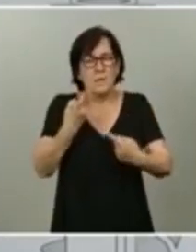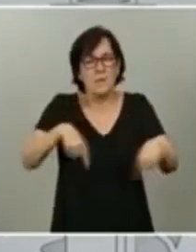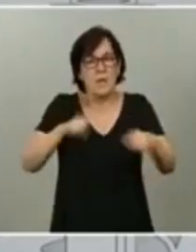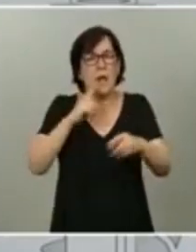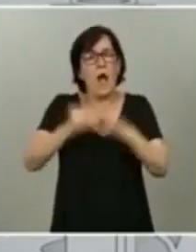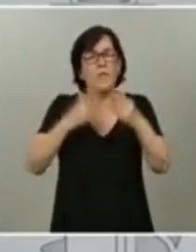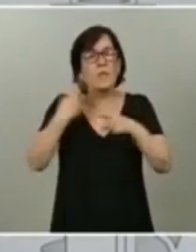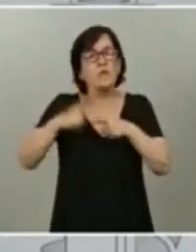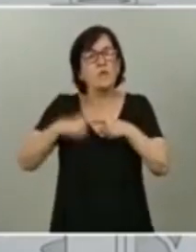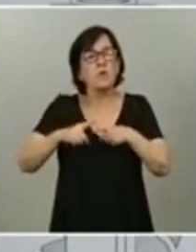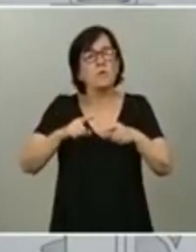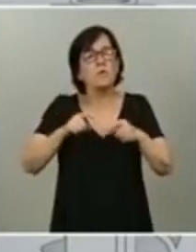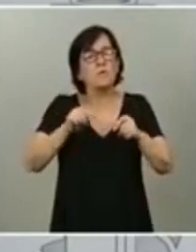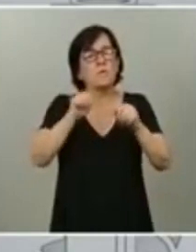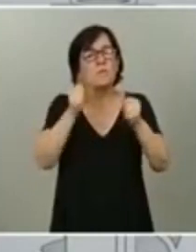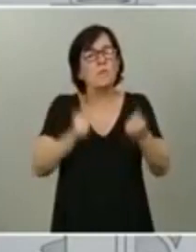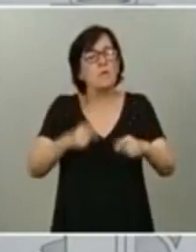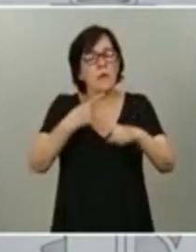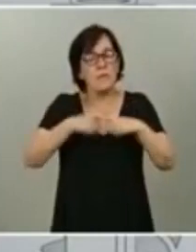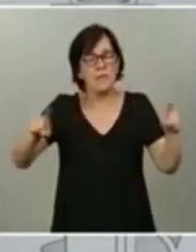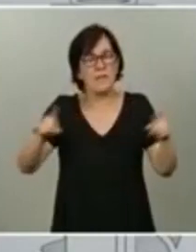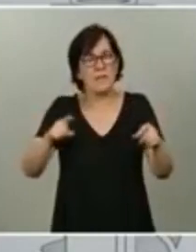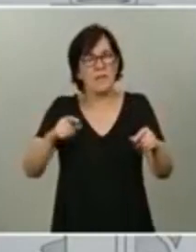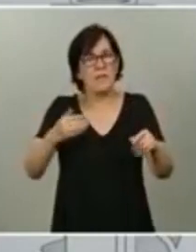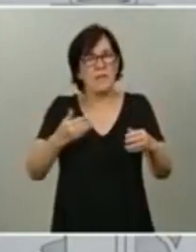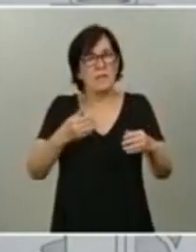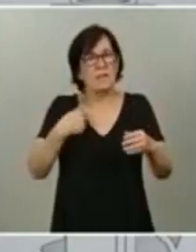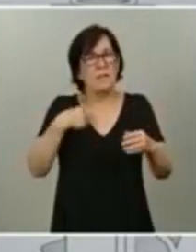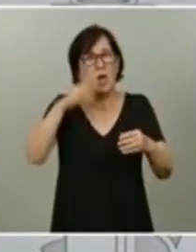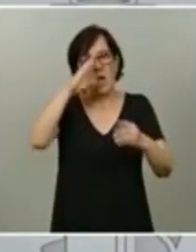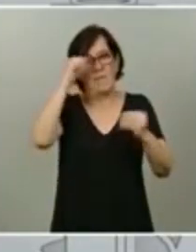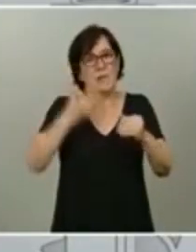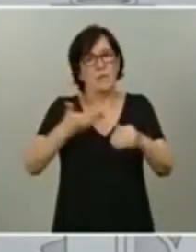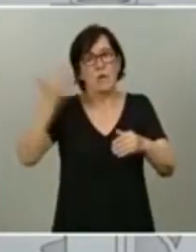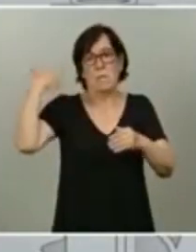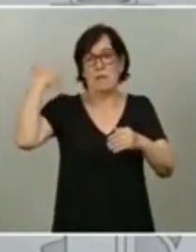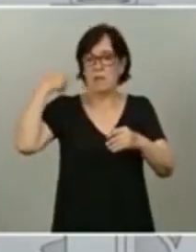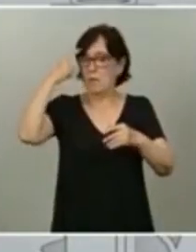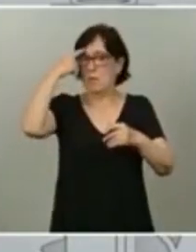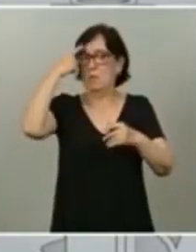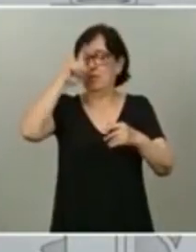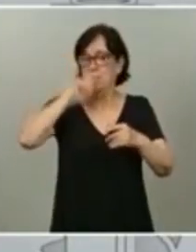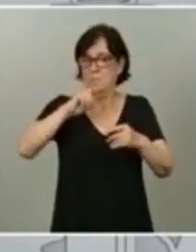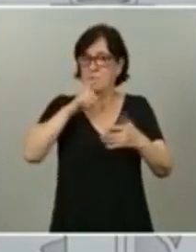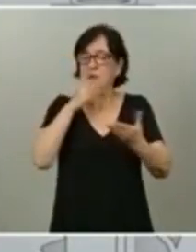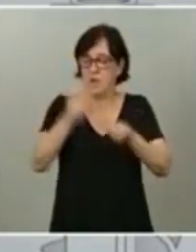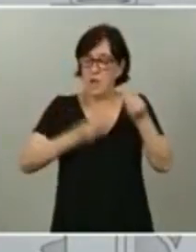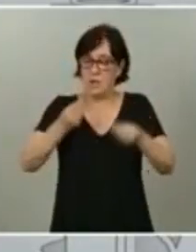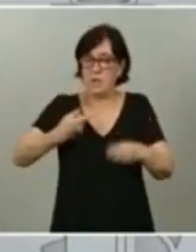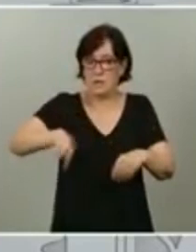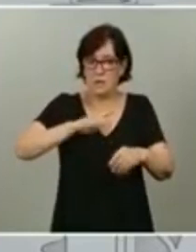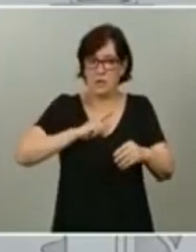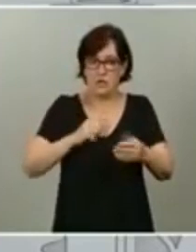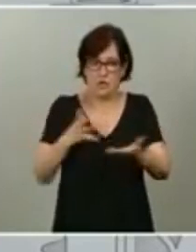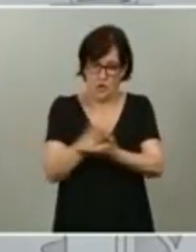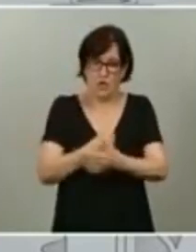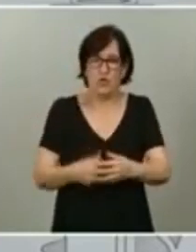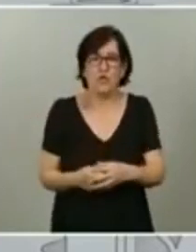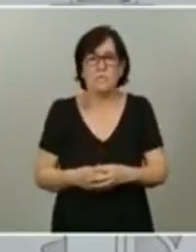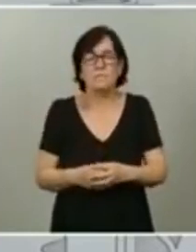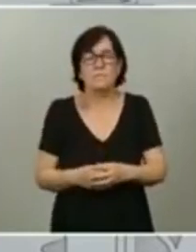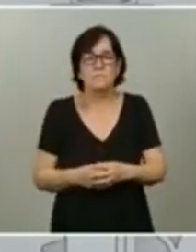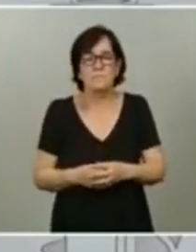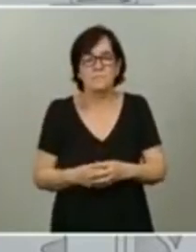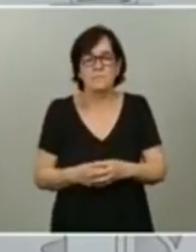manera diferente a como se hicieron en el pasado. Y es, en definitiva, lo que estamos haciendo entre todos. Esta vez